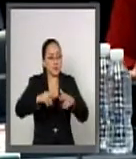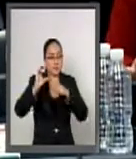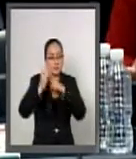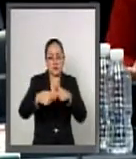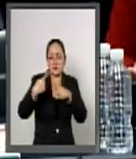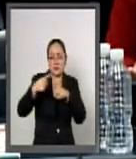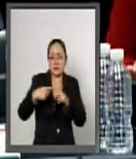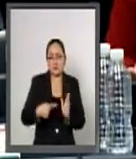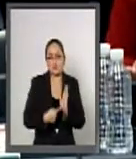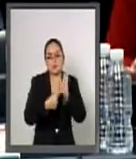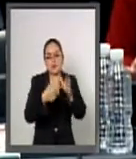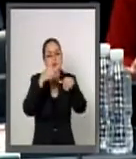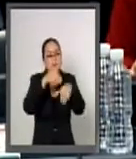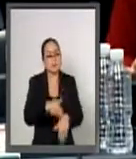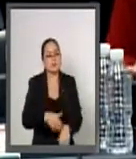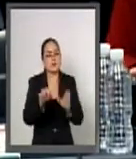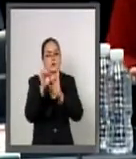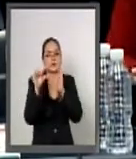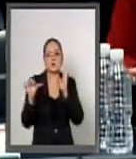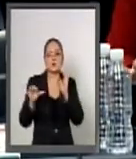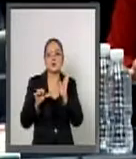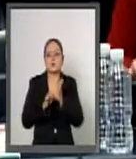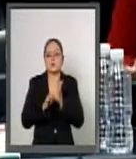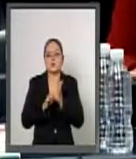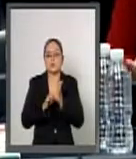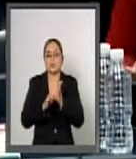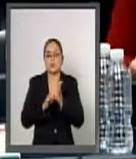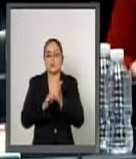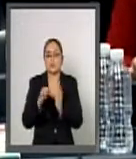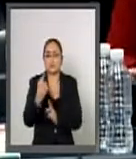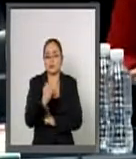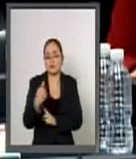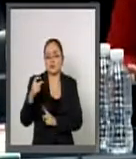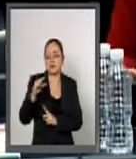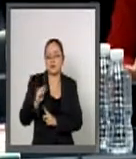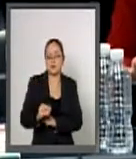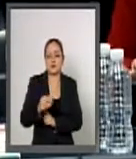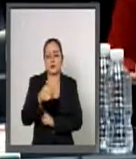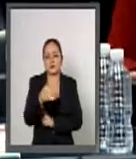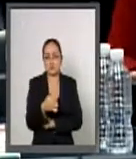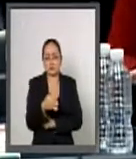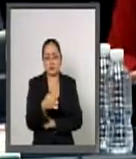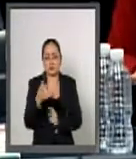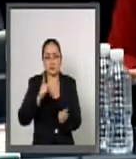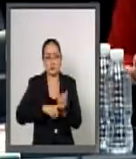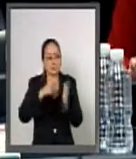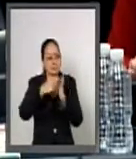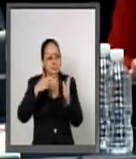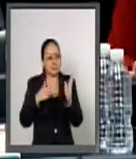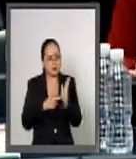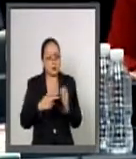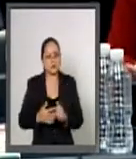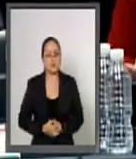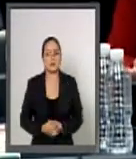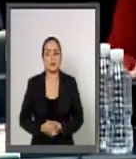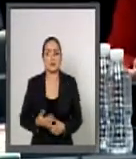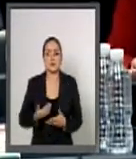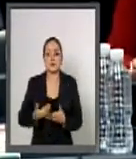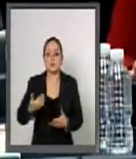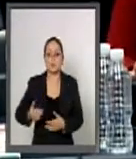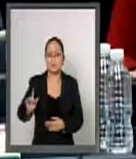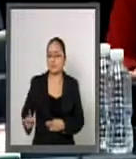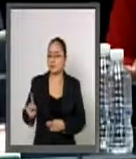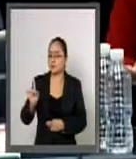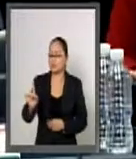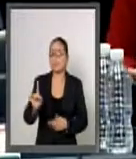términos de lo dispuesto por el artículo 196 del reglamento. En uso de la